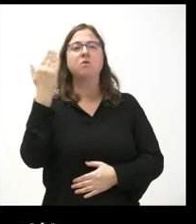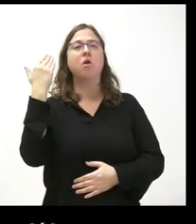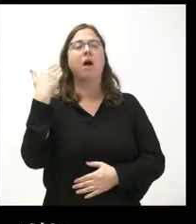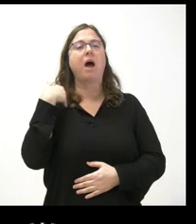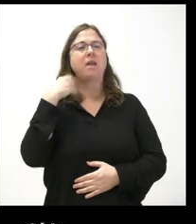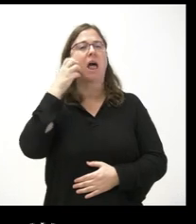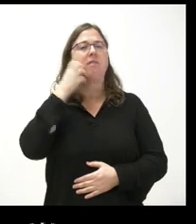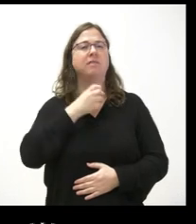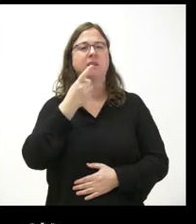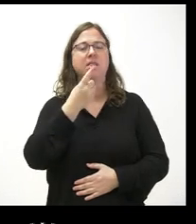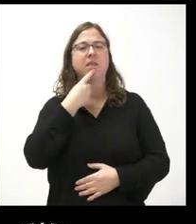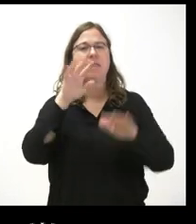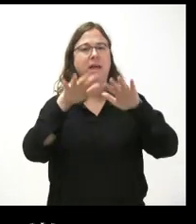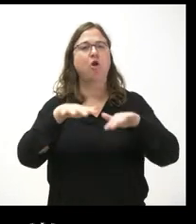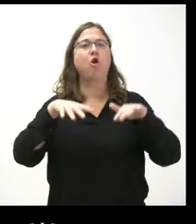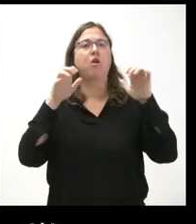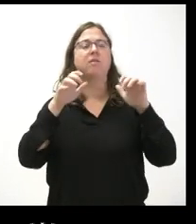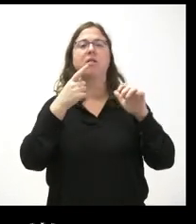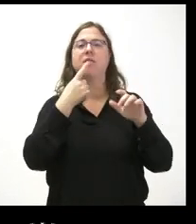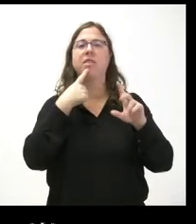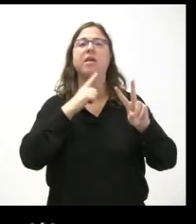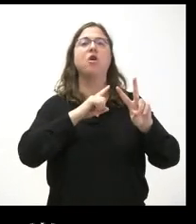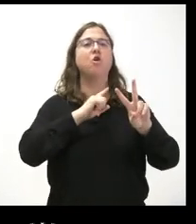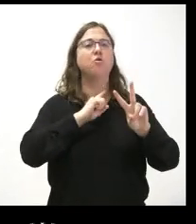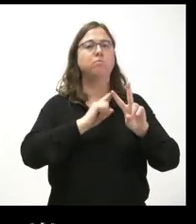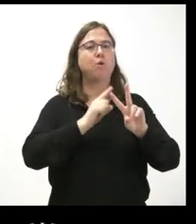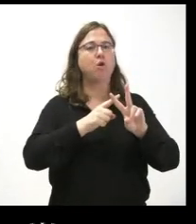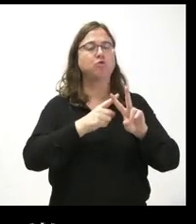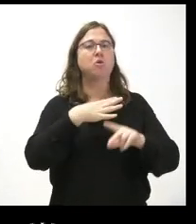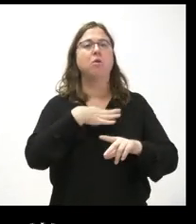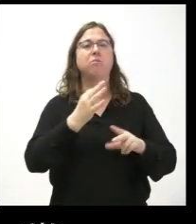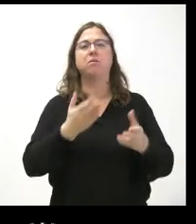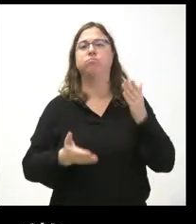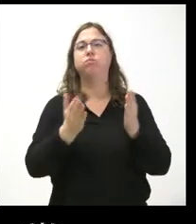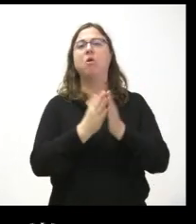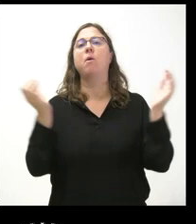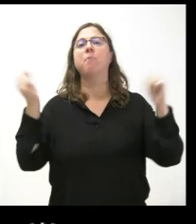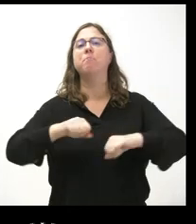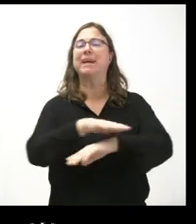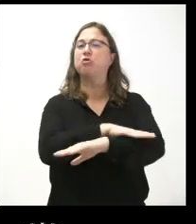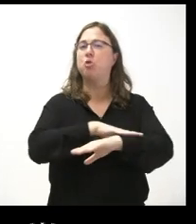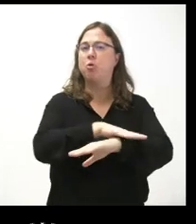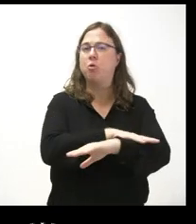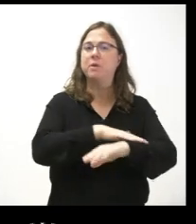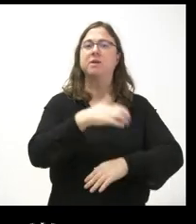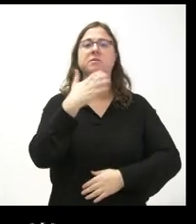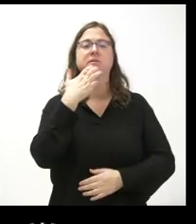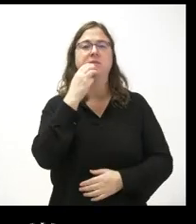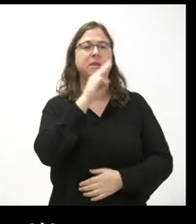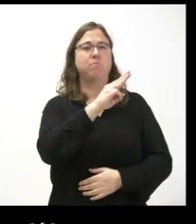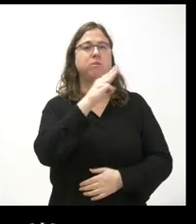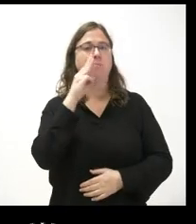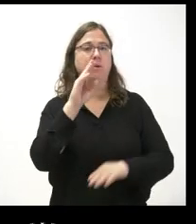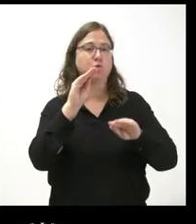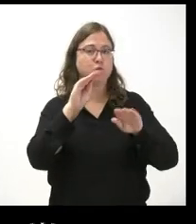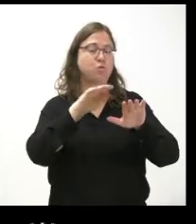respecto a que Vox podría reevaluar los pactos de gobierno en caso de que el Partido Popular, con su mayoría